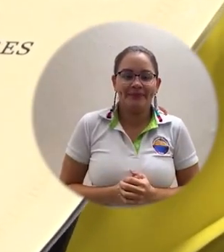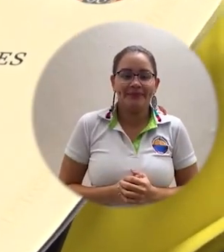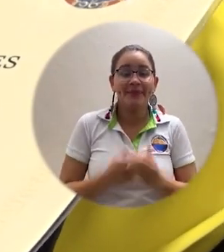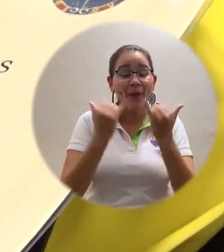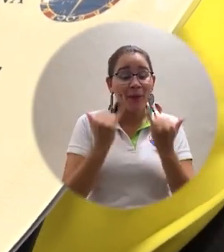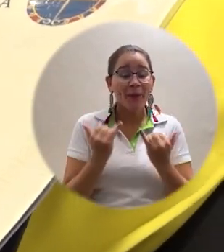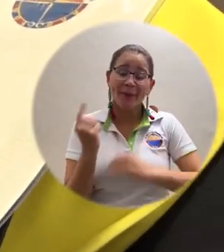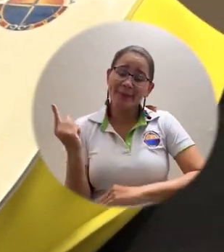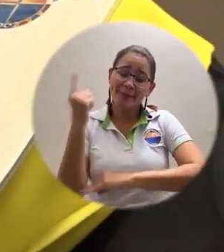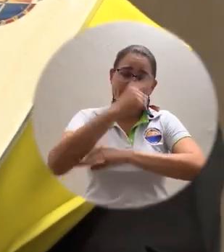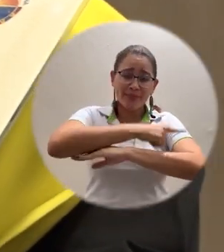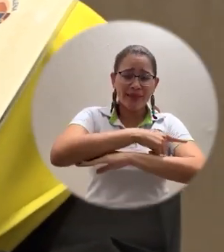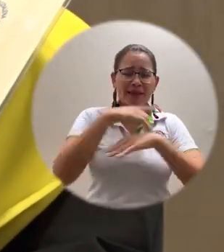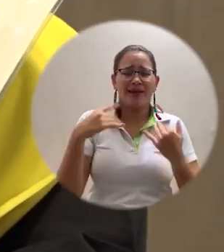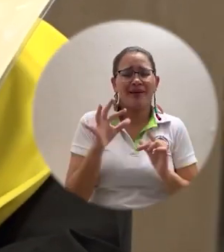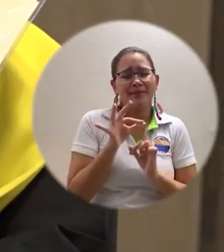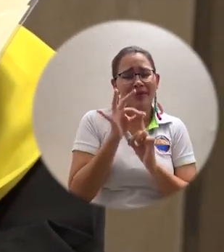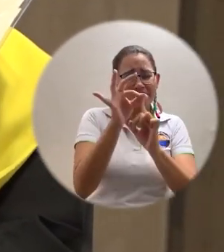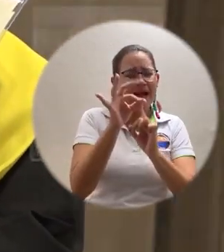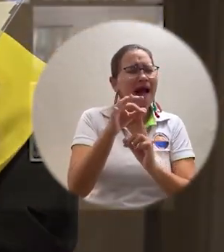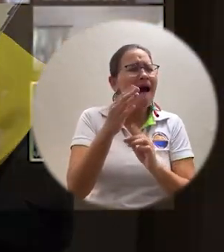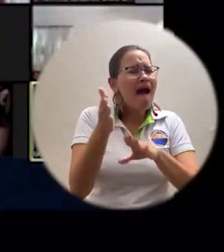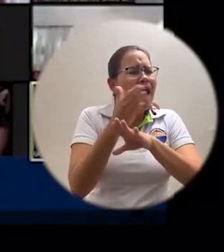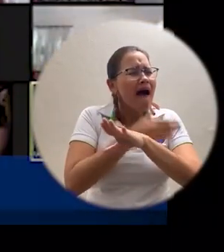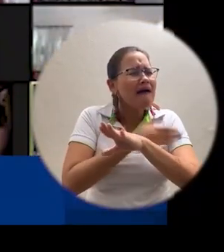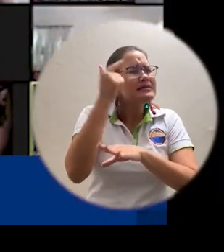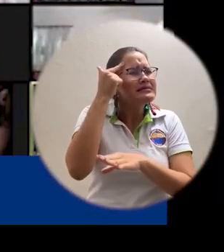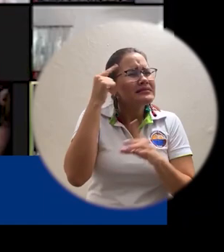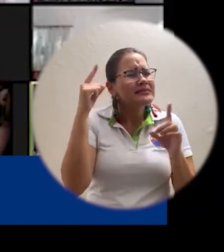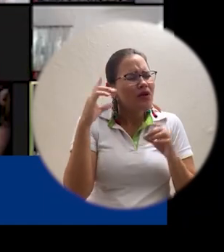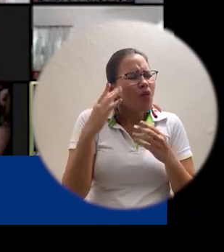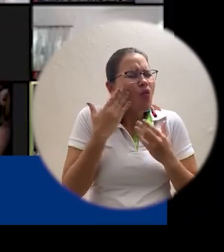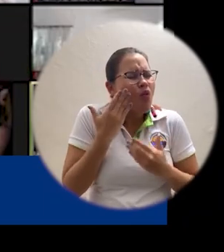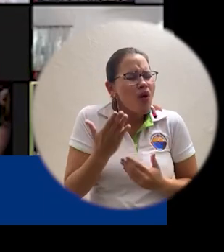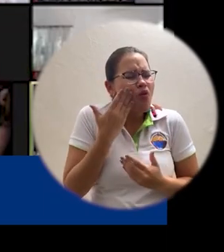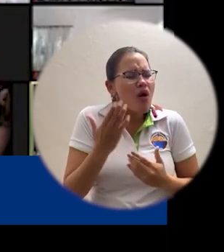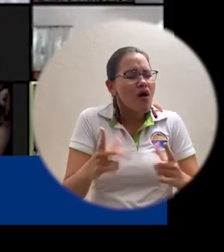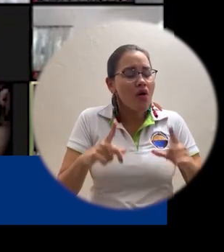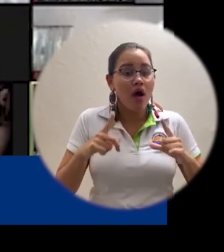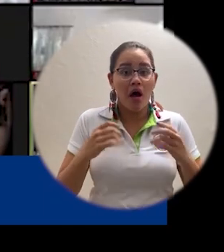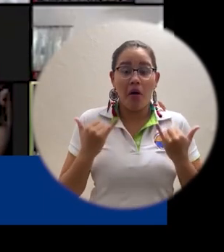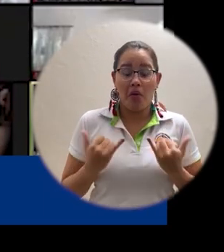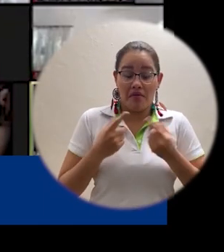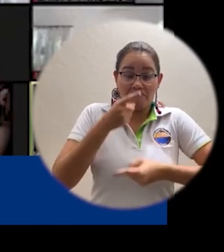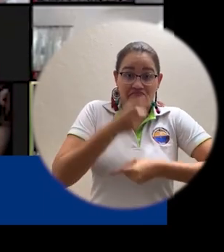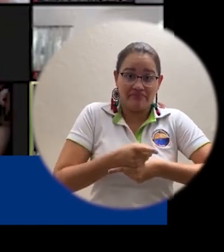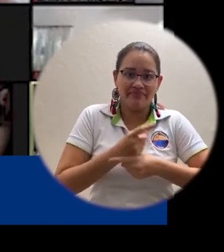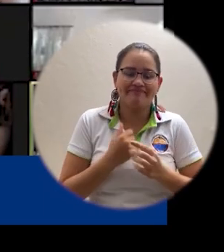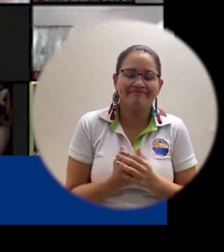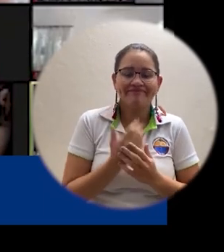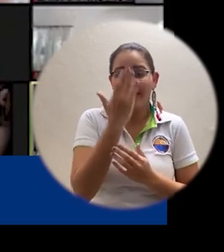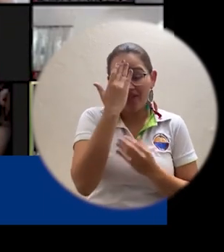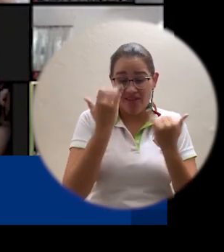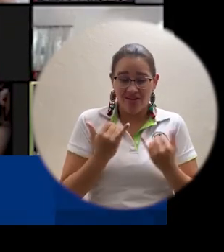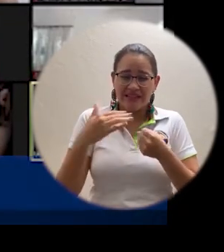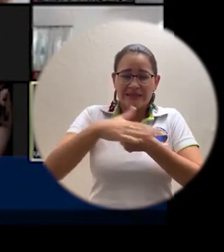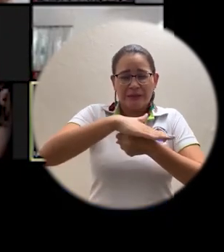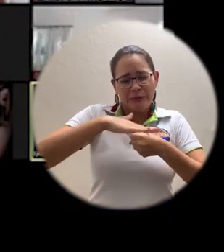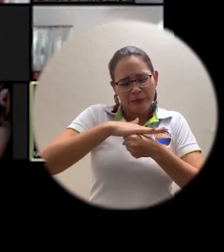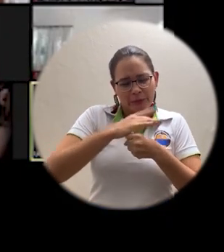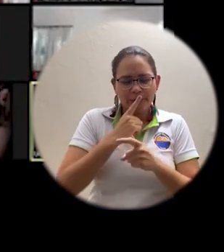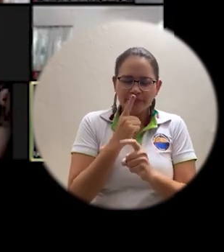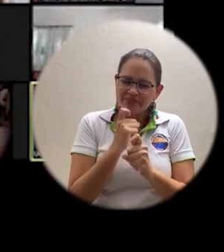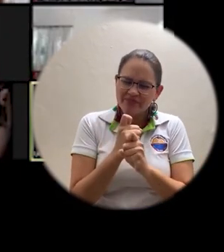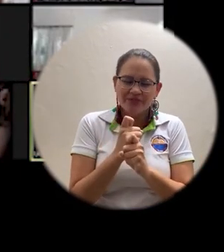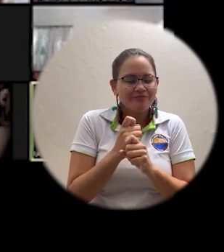mundial. Nos llegó nuestro gran día, el día que parecía tan lejano, nuestra graduación. Tal vez no en las